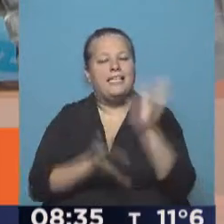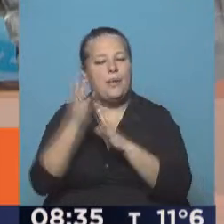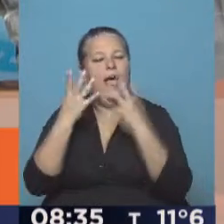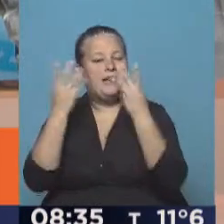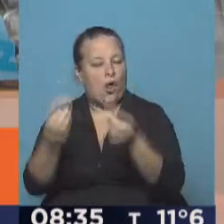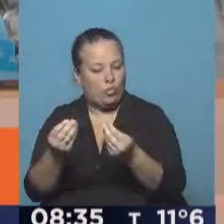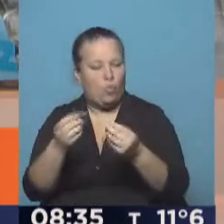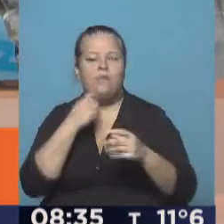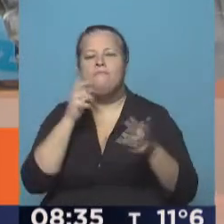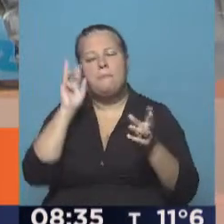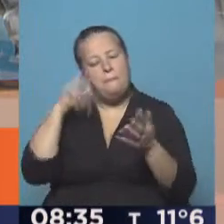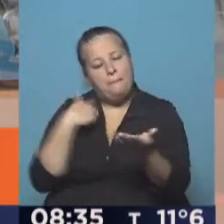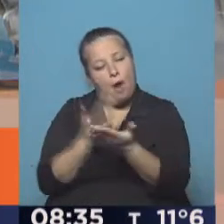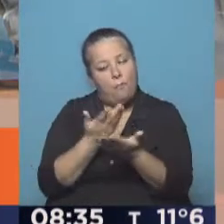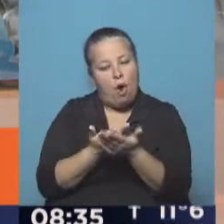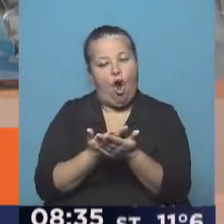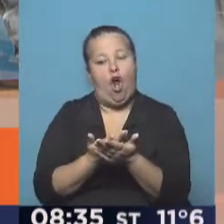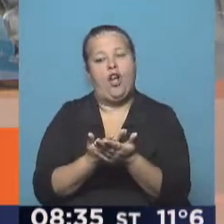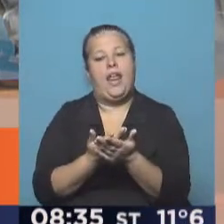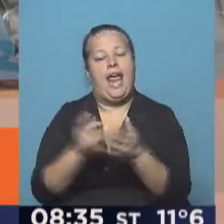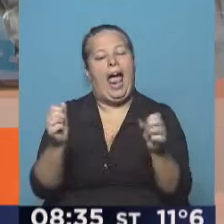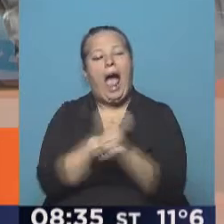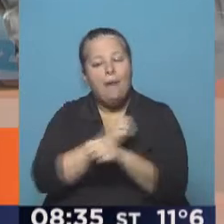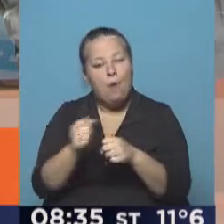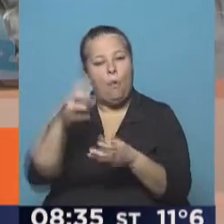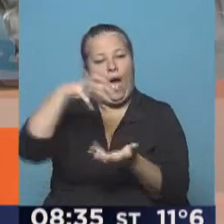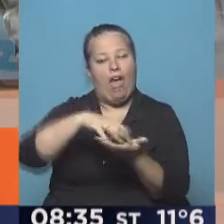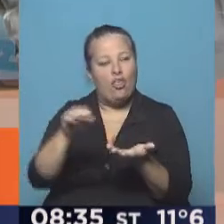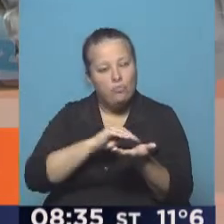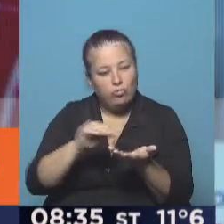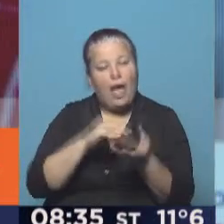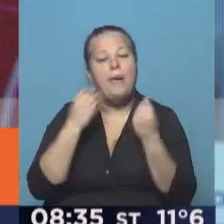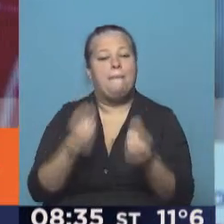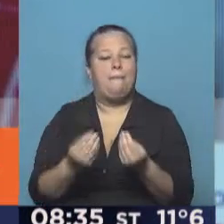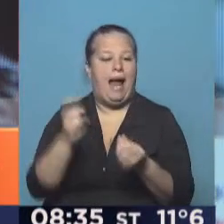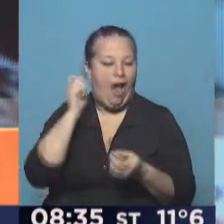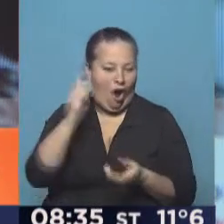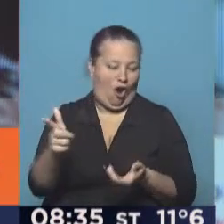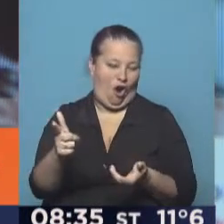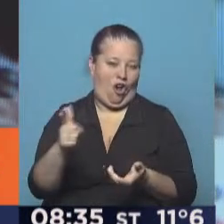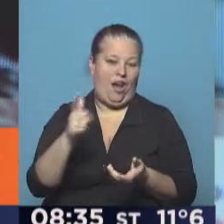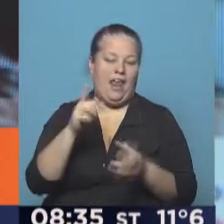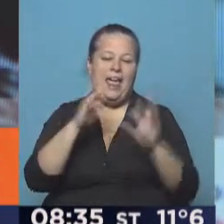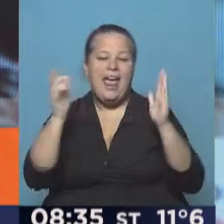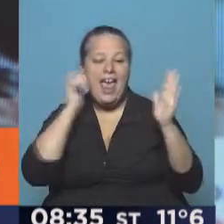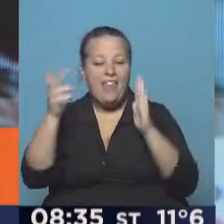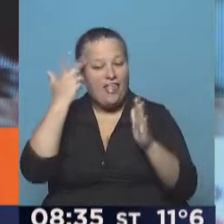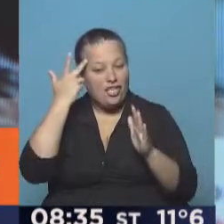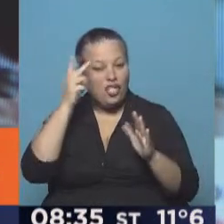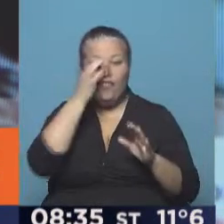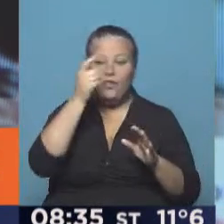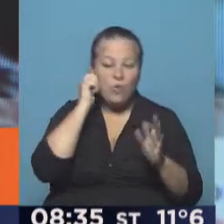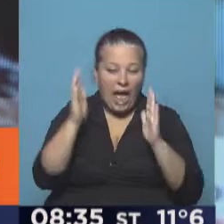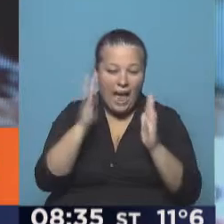que estamos proponiendo tenga sanción en la Cámara de Diputados para poder lograr que la franja de 18 a 21